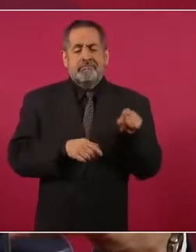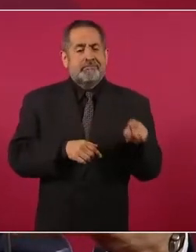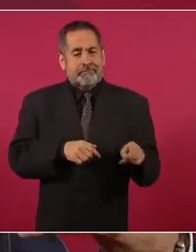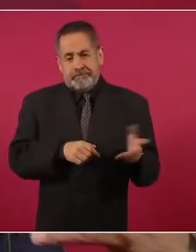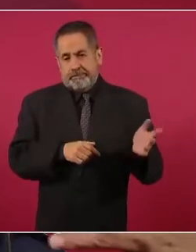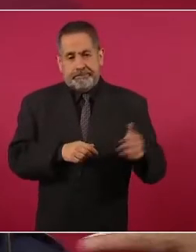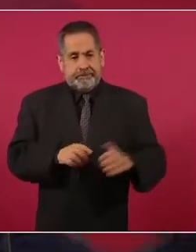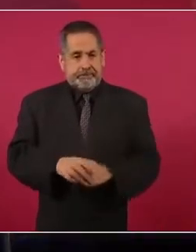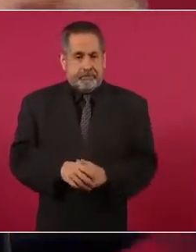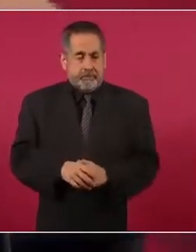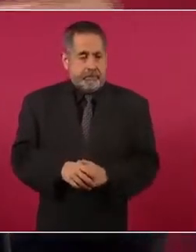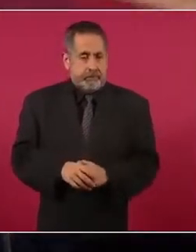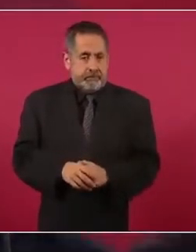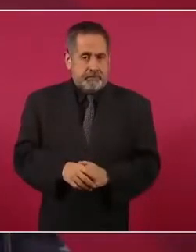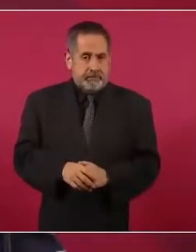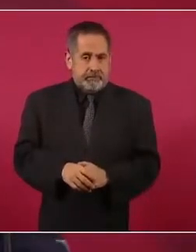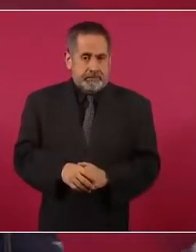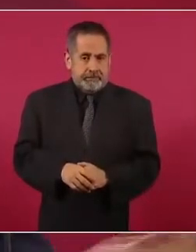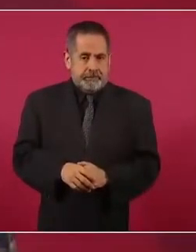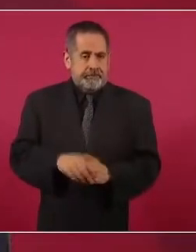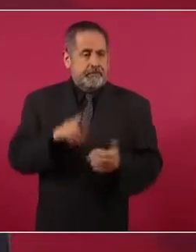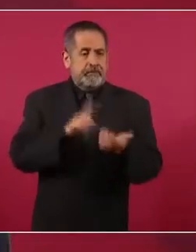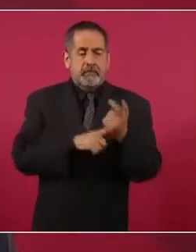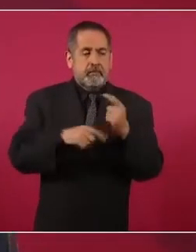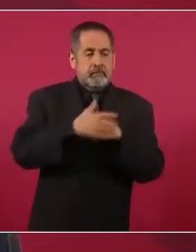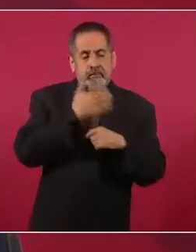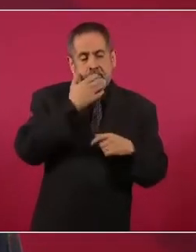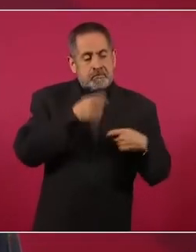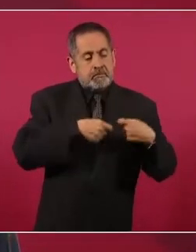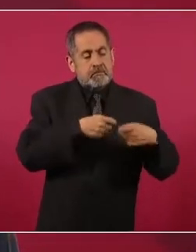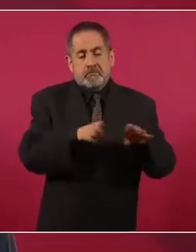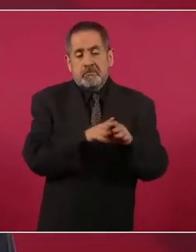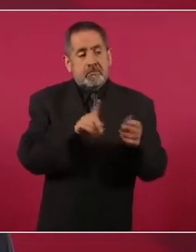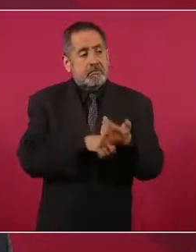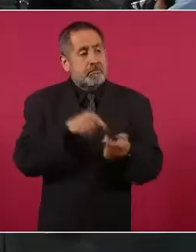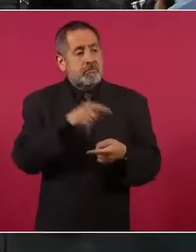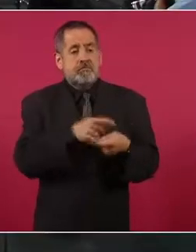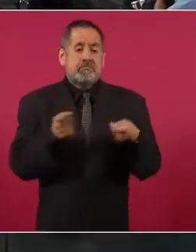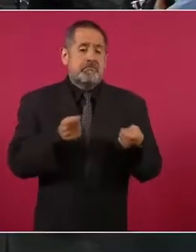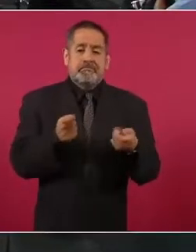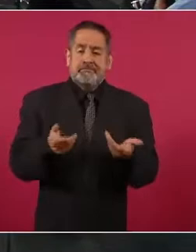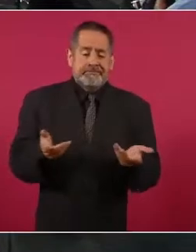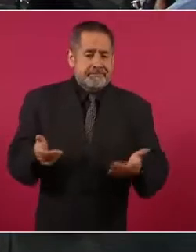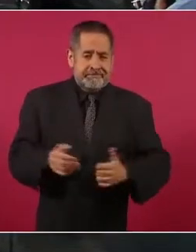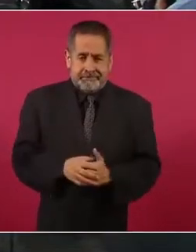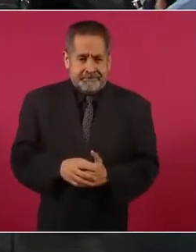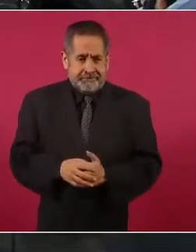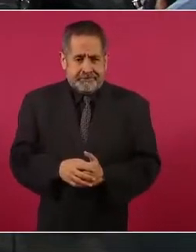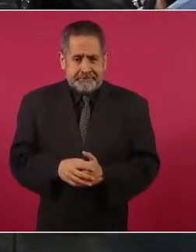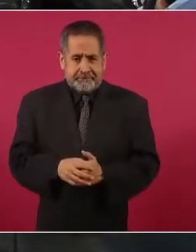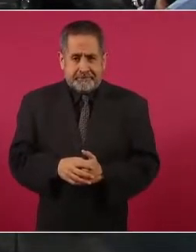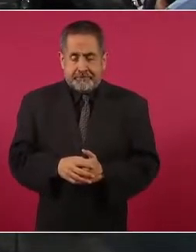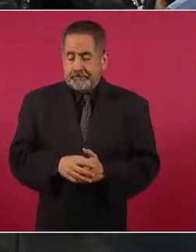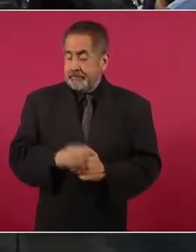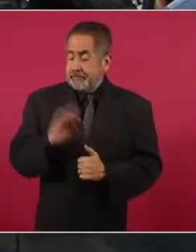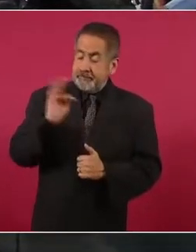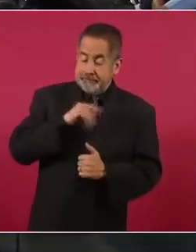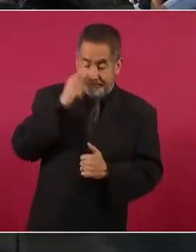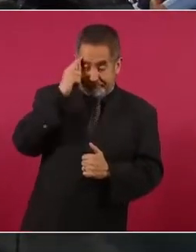de los conservadores, porque son capaces,